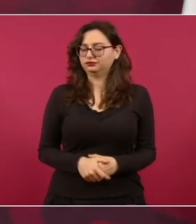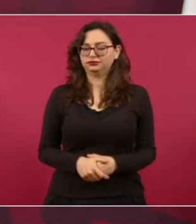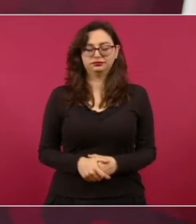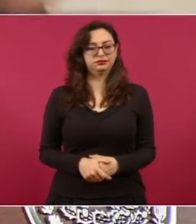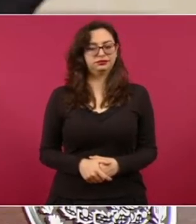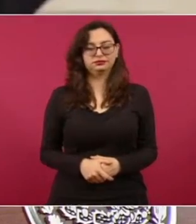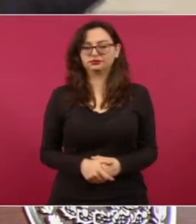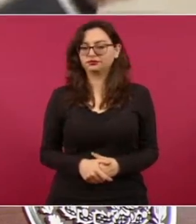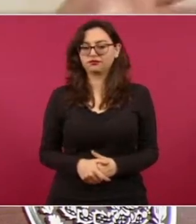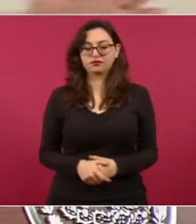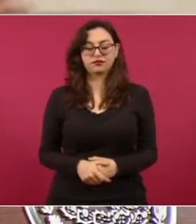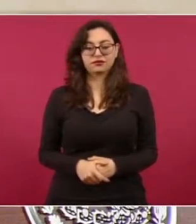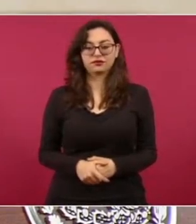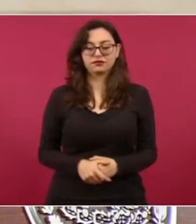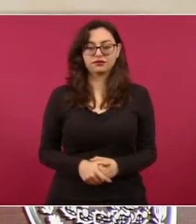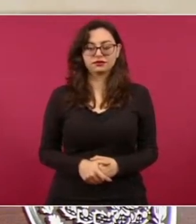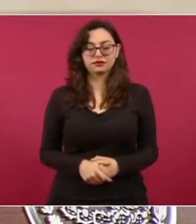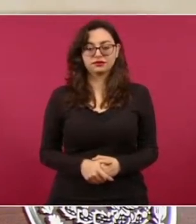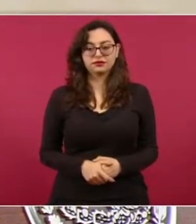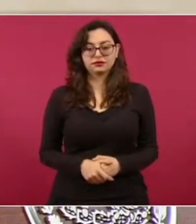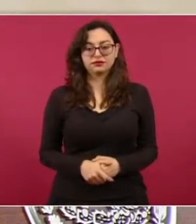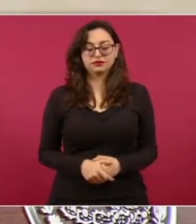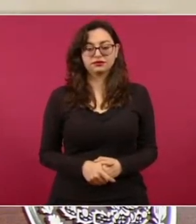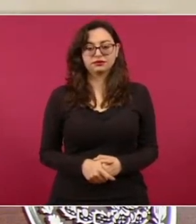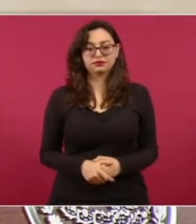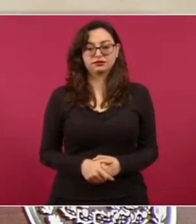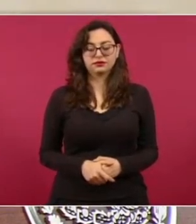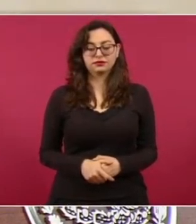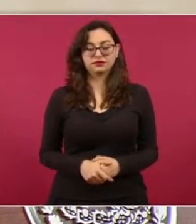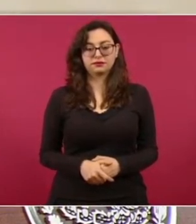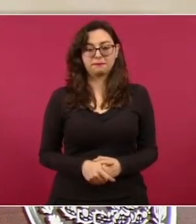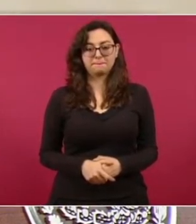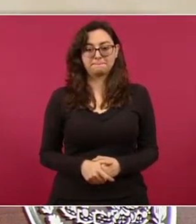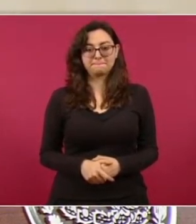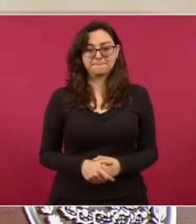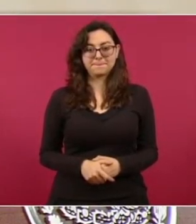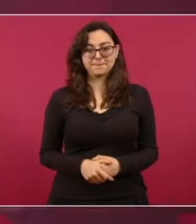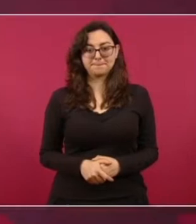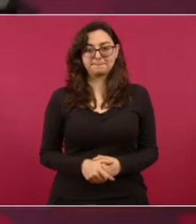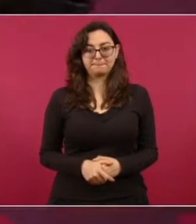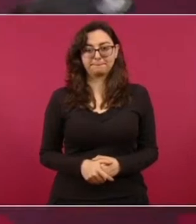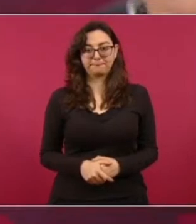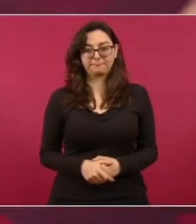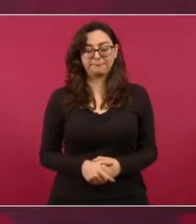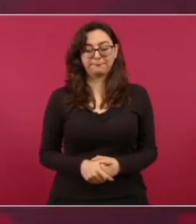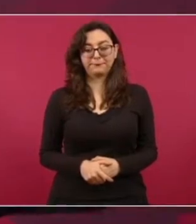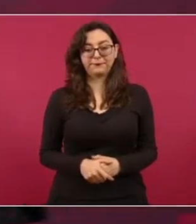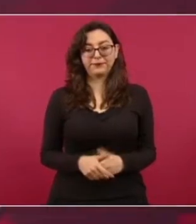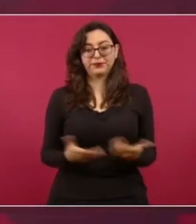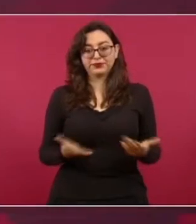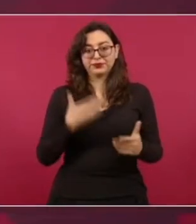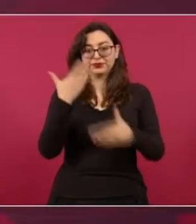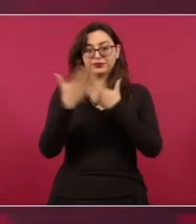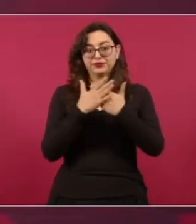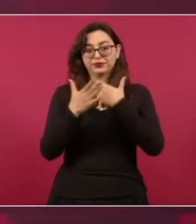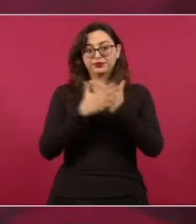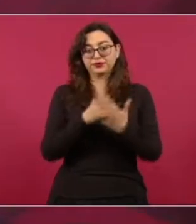ni modo que la DEA sea la que decida en México,